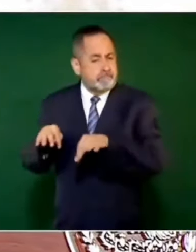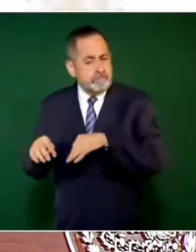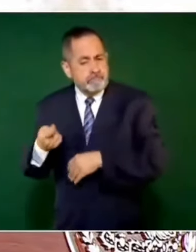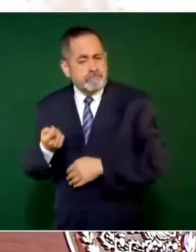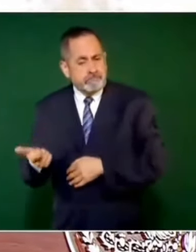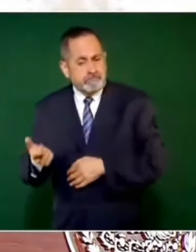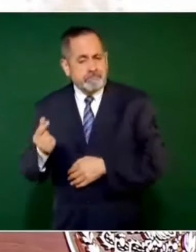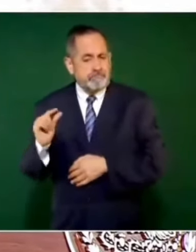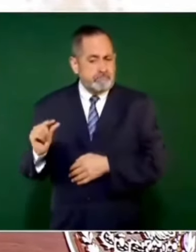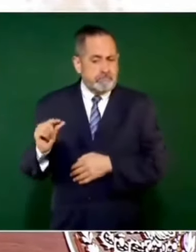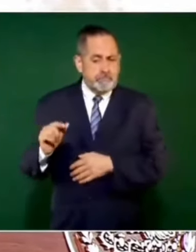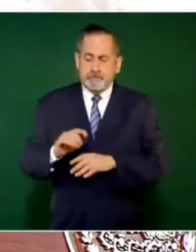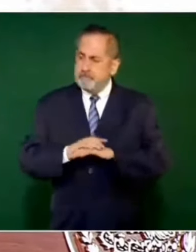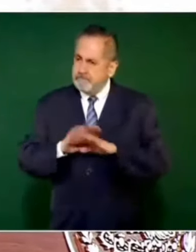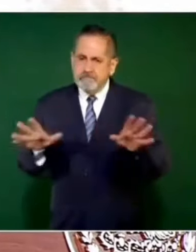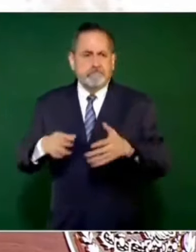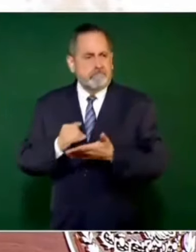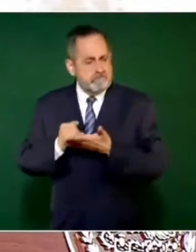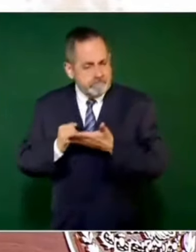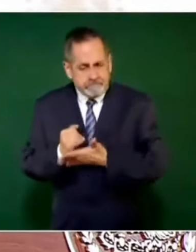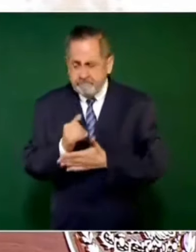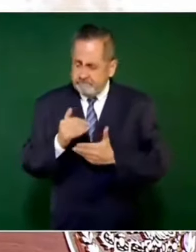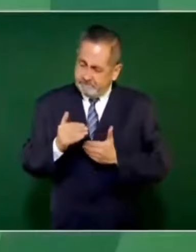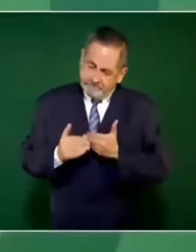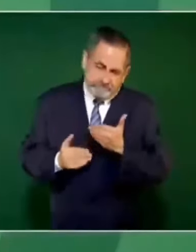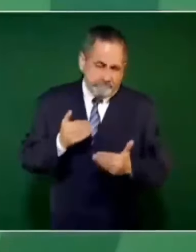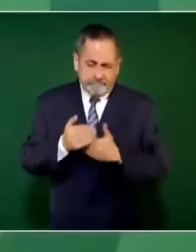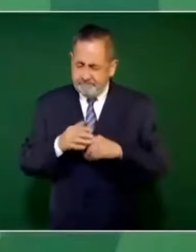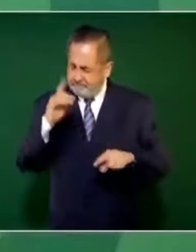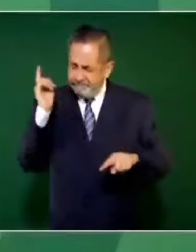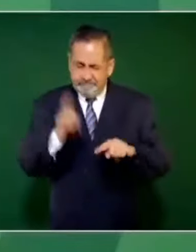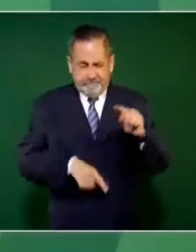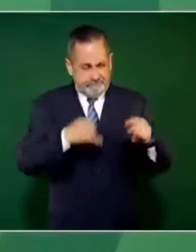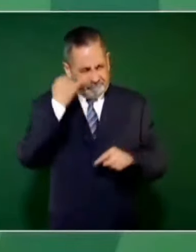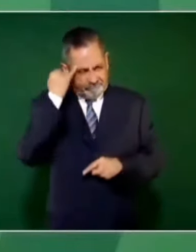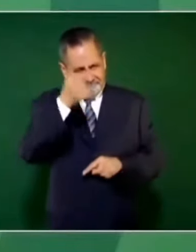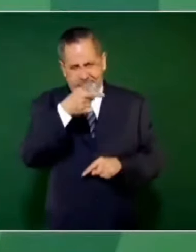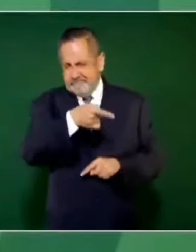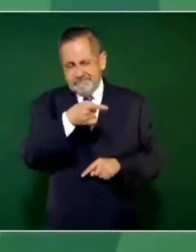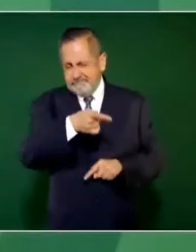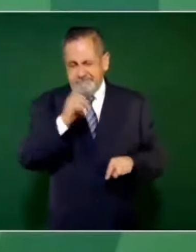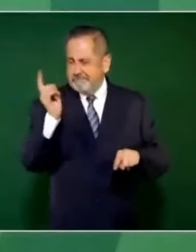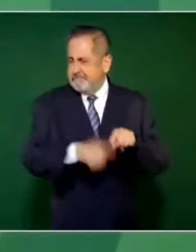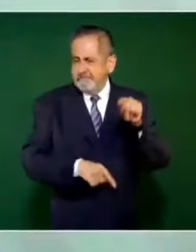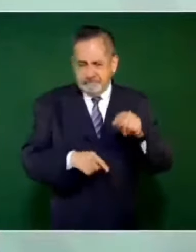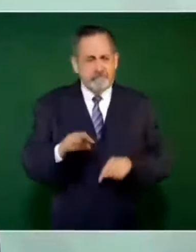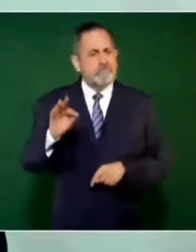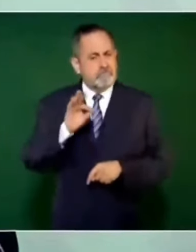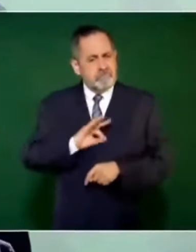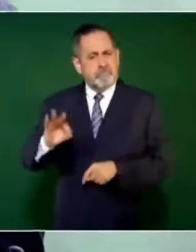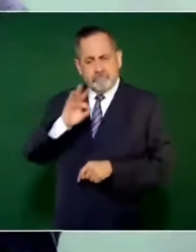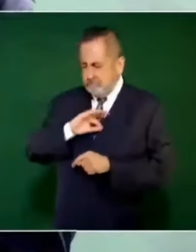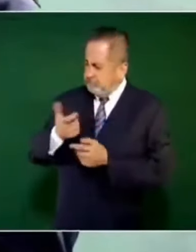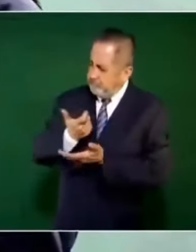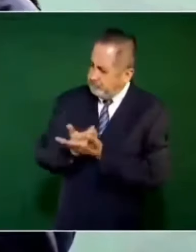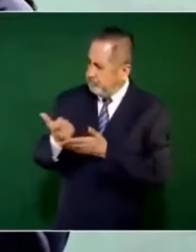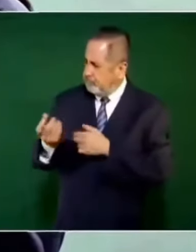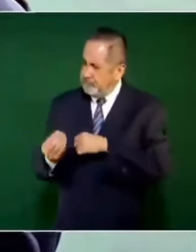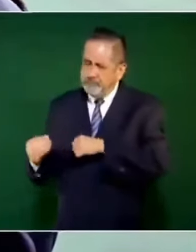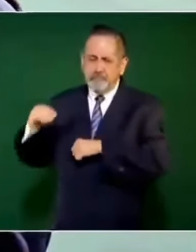Nosotros empezamos a quitar ese mito, desmismificar,